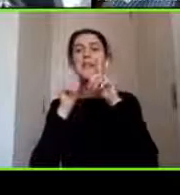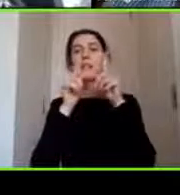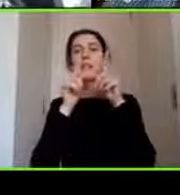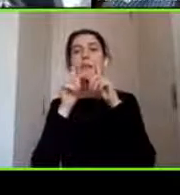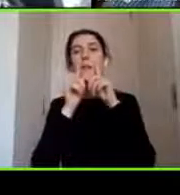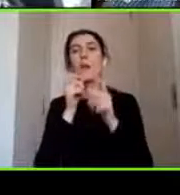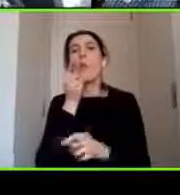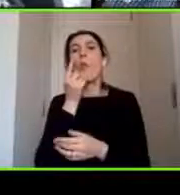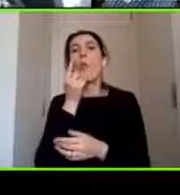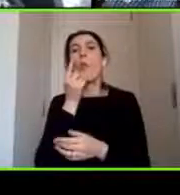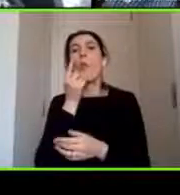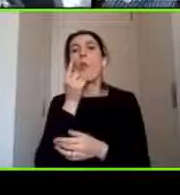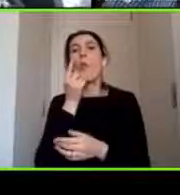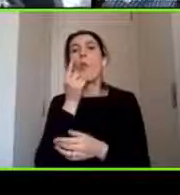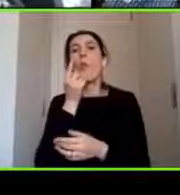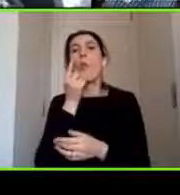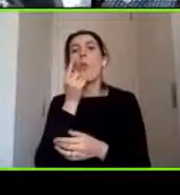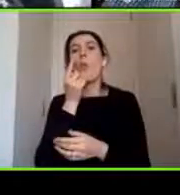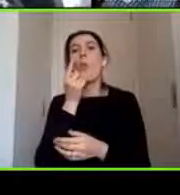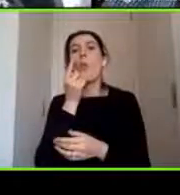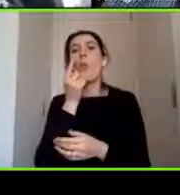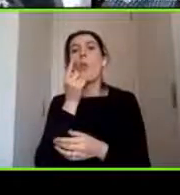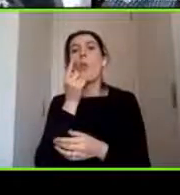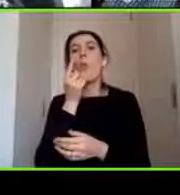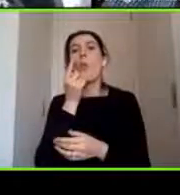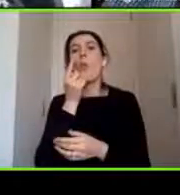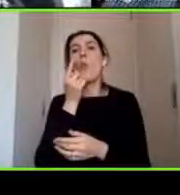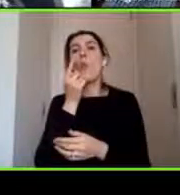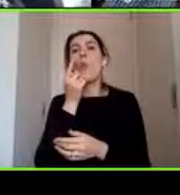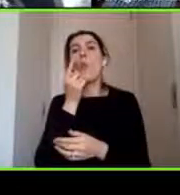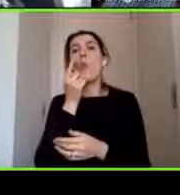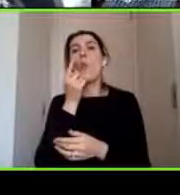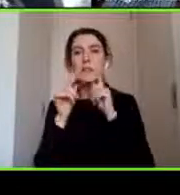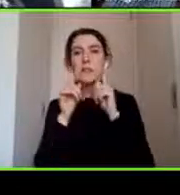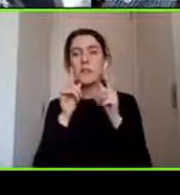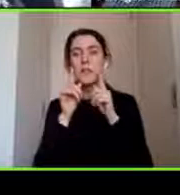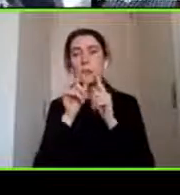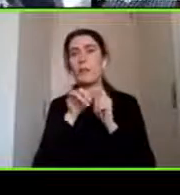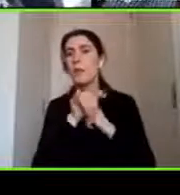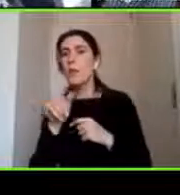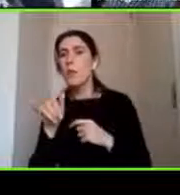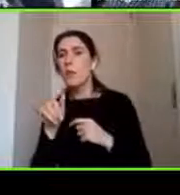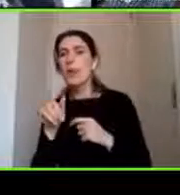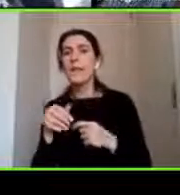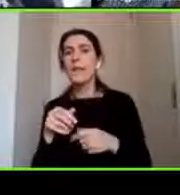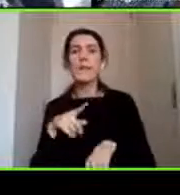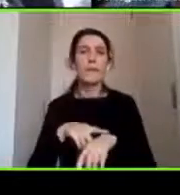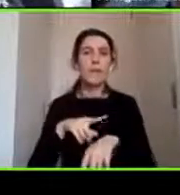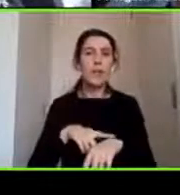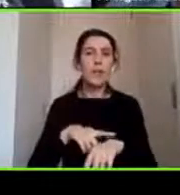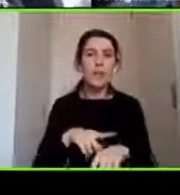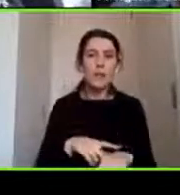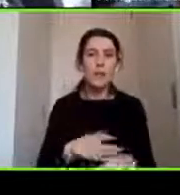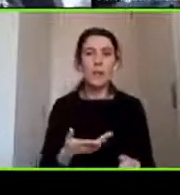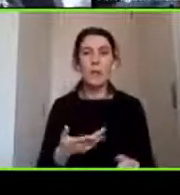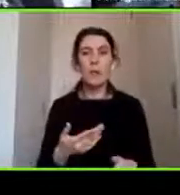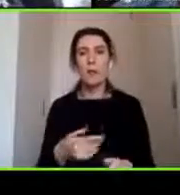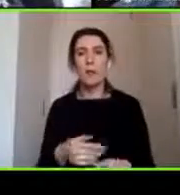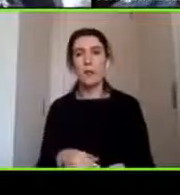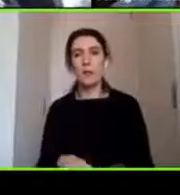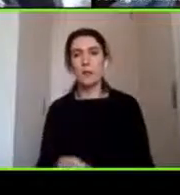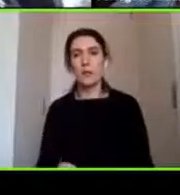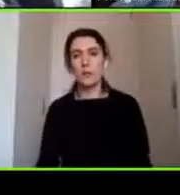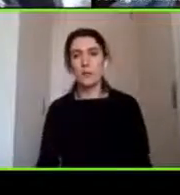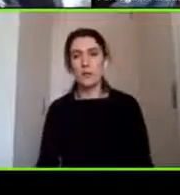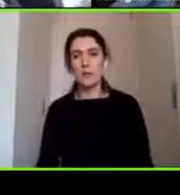seguimiento? ¿desde dónde se empieza? quizás ¿qué exámenes se podrían hacer posteriormente? ¿en cuánto tiempo? me imagino que por ahí puede ir un poco la pregunta